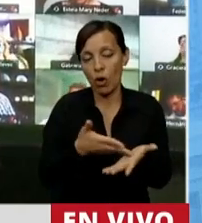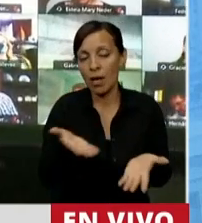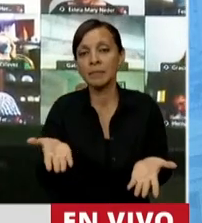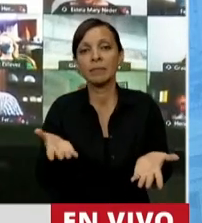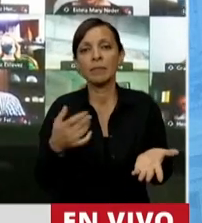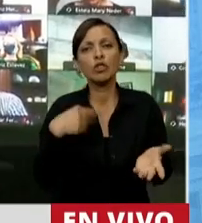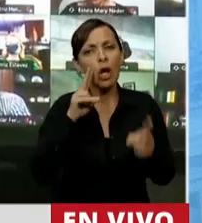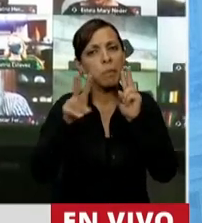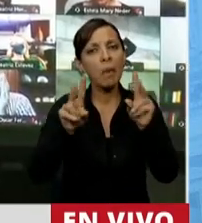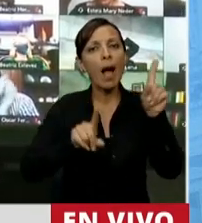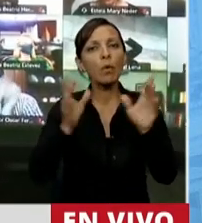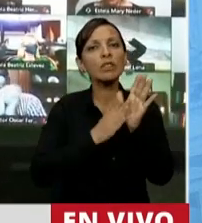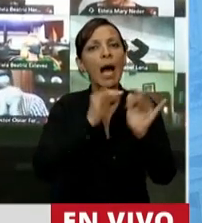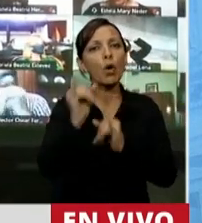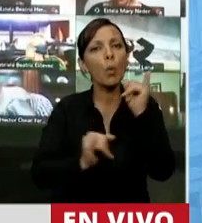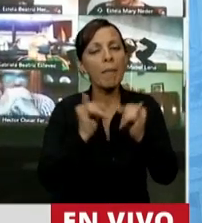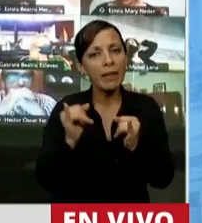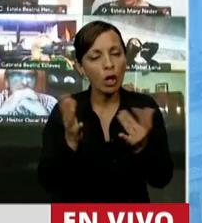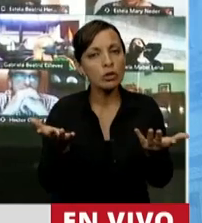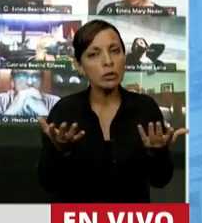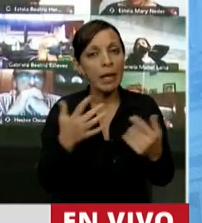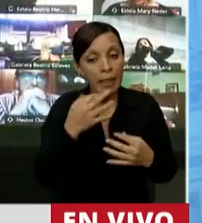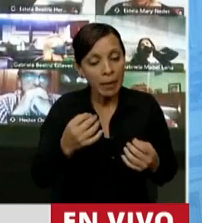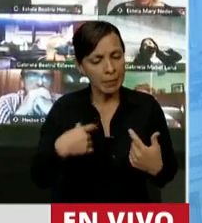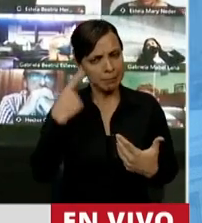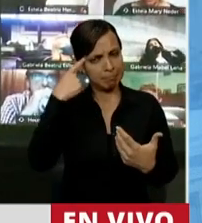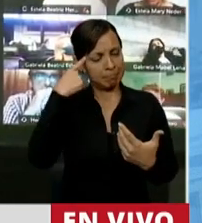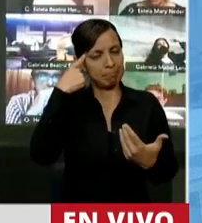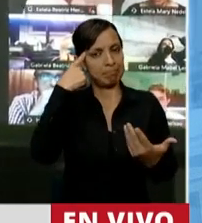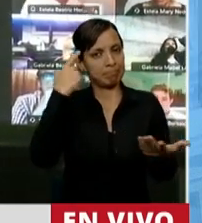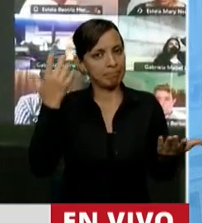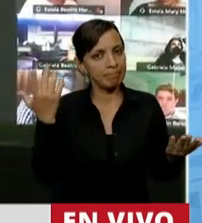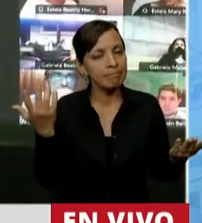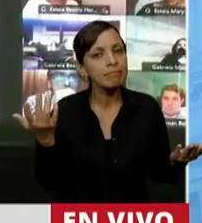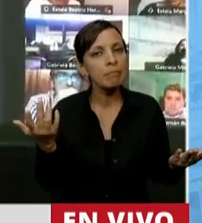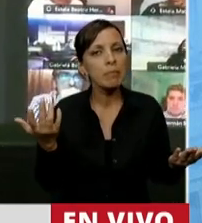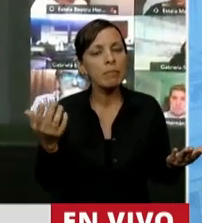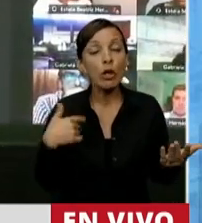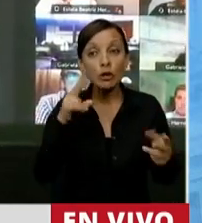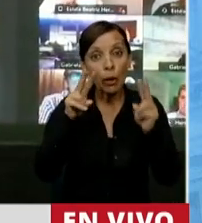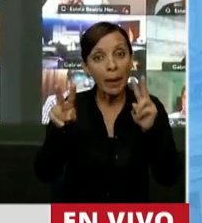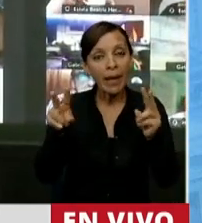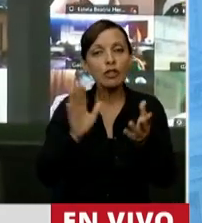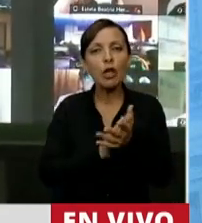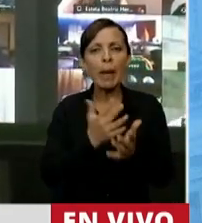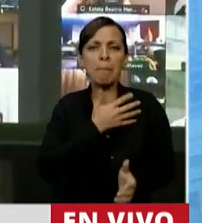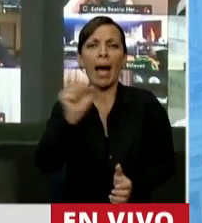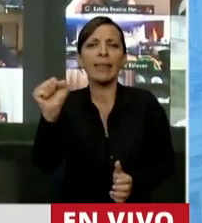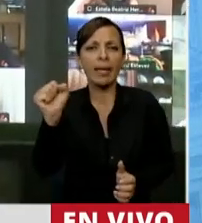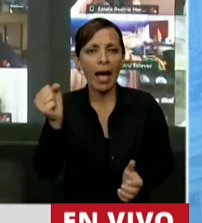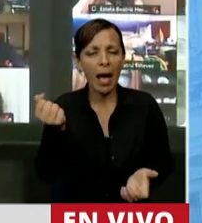he encontrado algunos argumentos que realmente me dan y me dejan mucho que pesar. Yo escuchaba sobre el patriotismo.